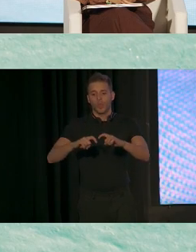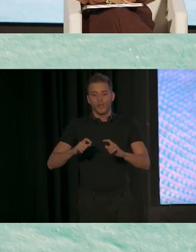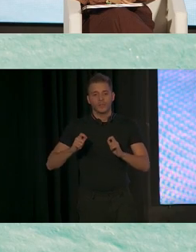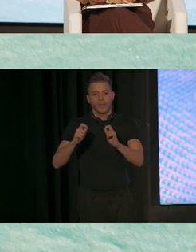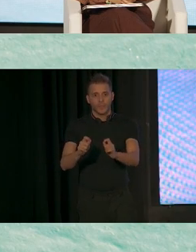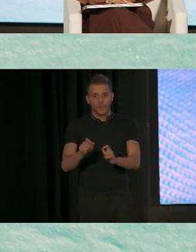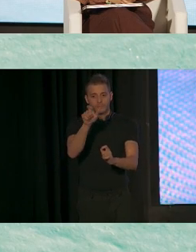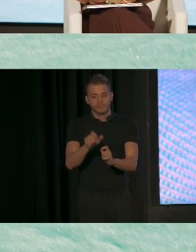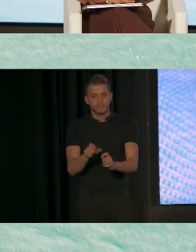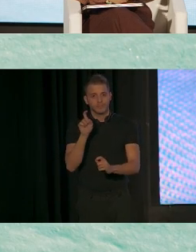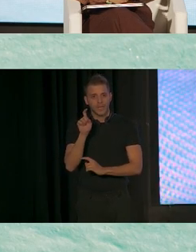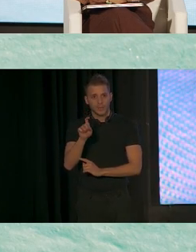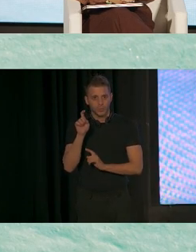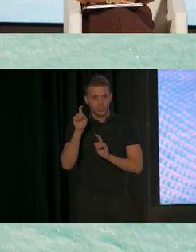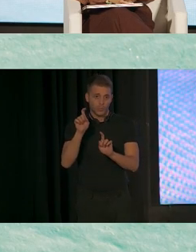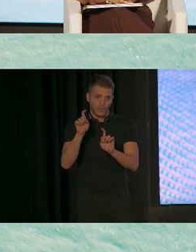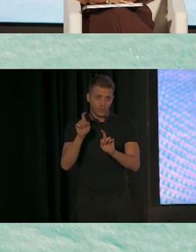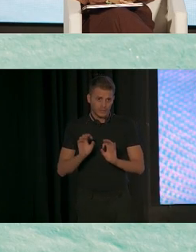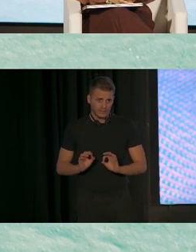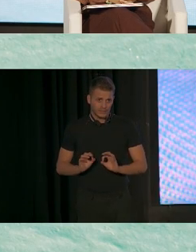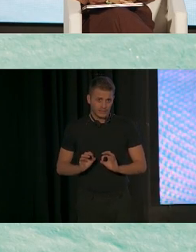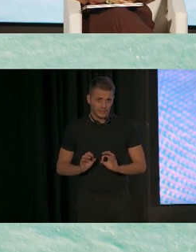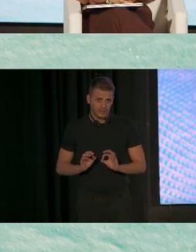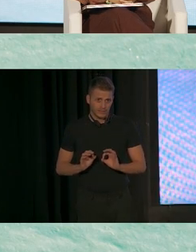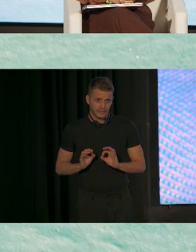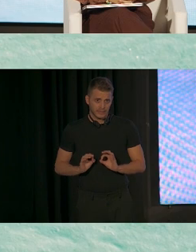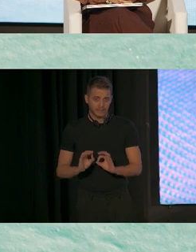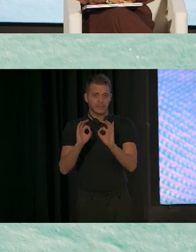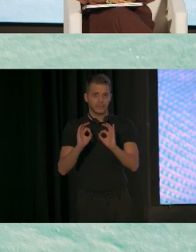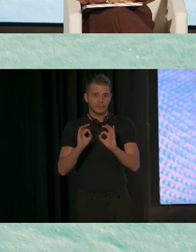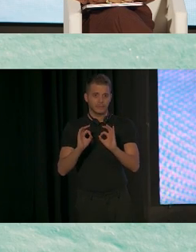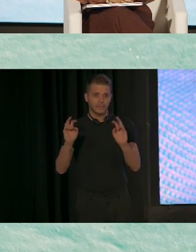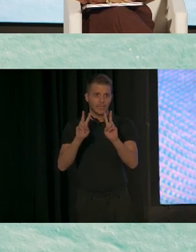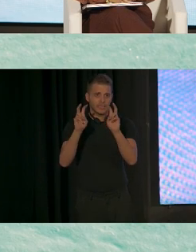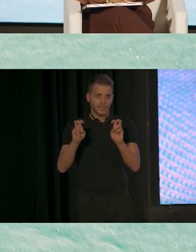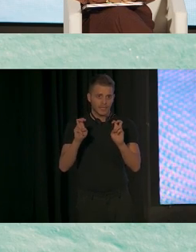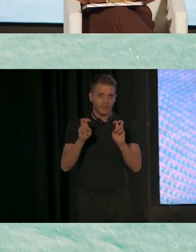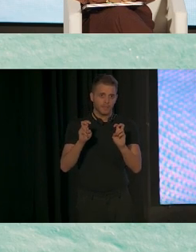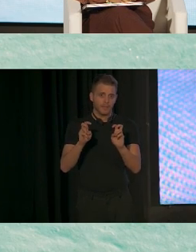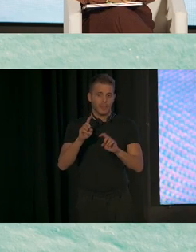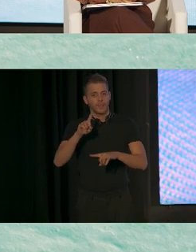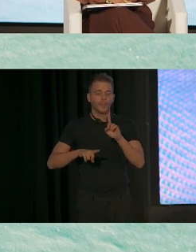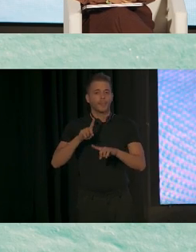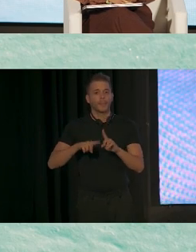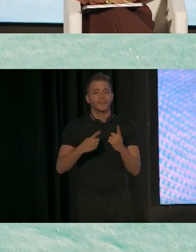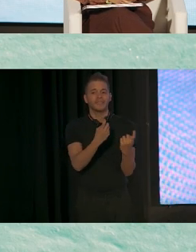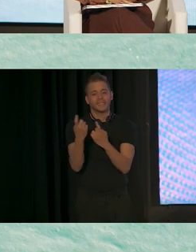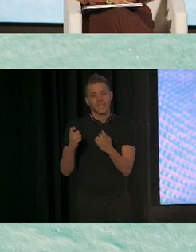educador con especialidad en el tema de la que persona necesita ayuda.